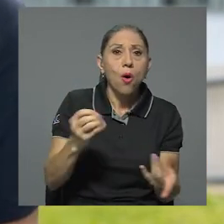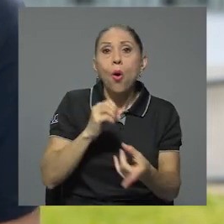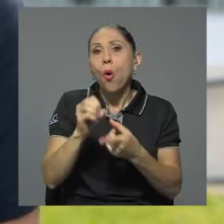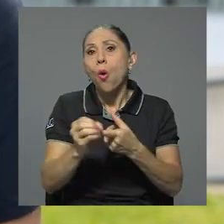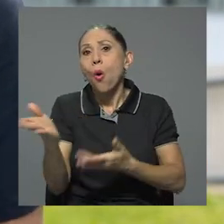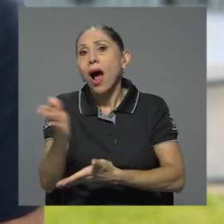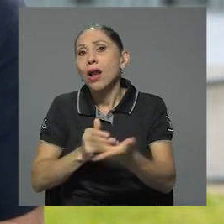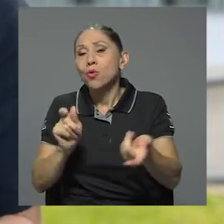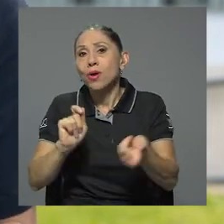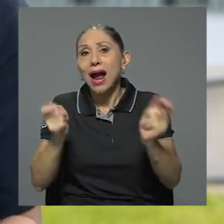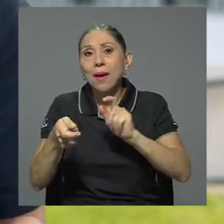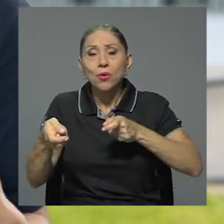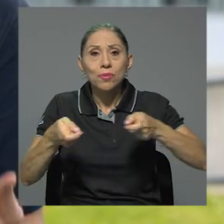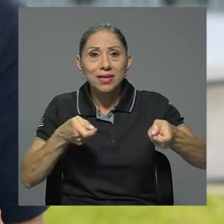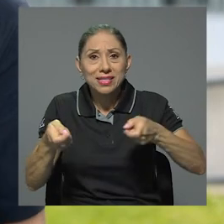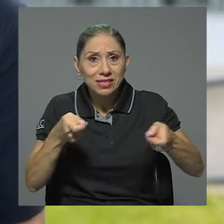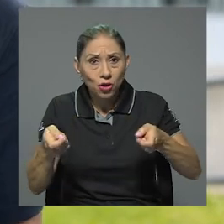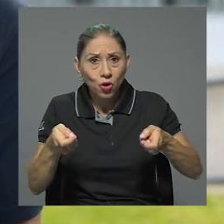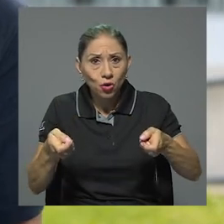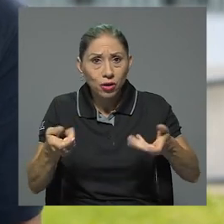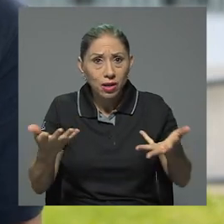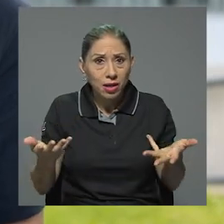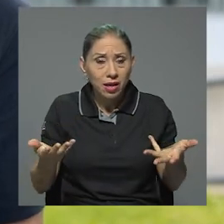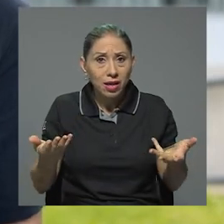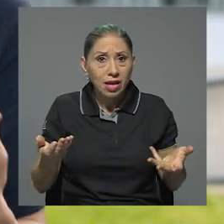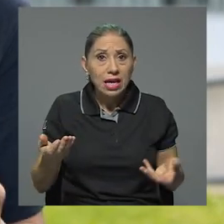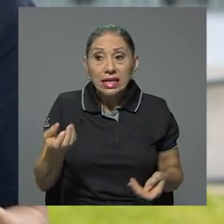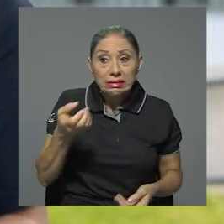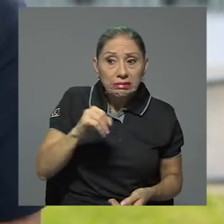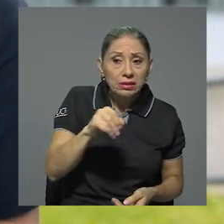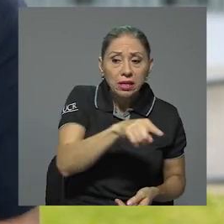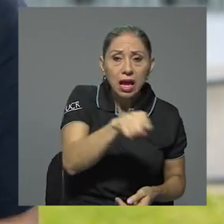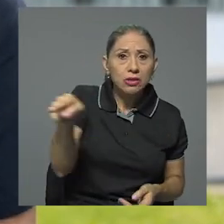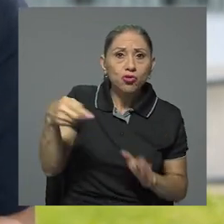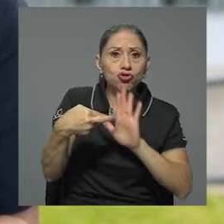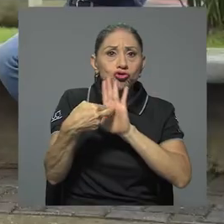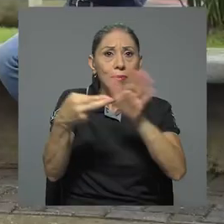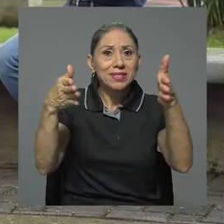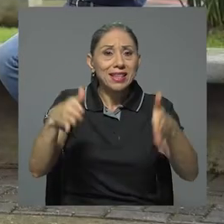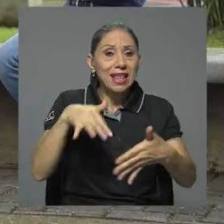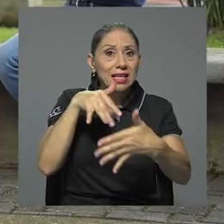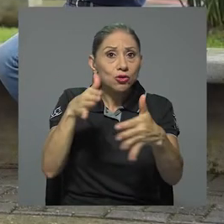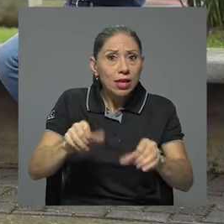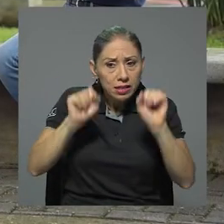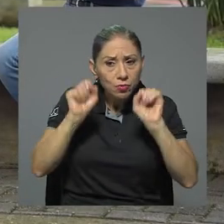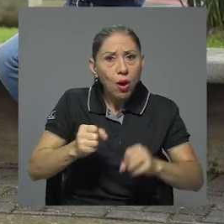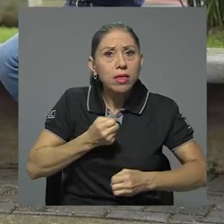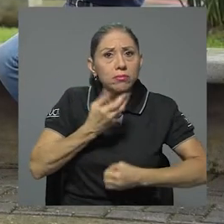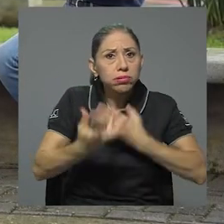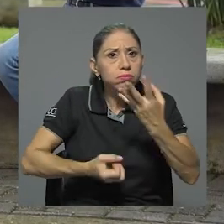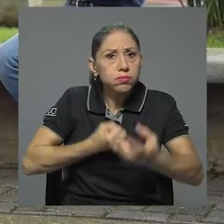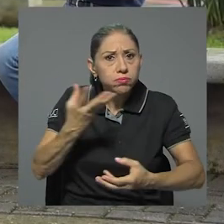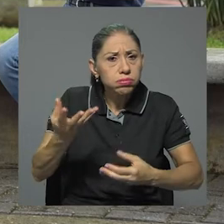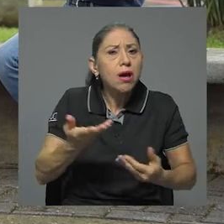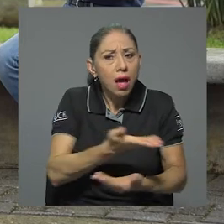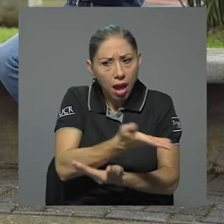sé, a nivel administrativo, situaciones en donde tenga vos la representación estudiantil, estas personas lo van a ejercer.